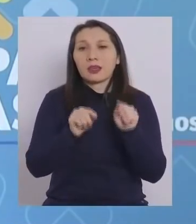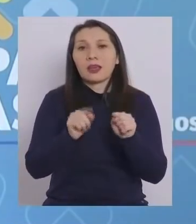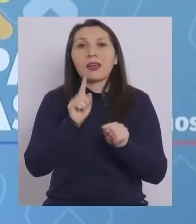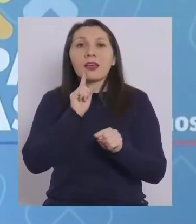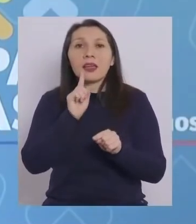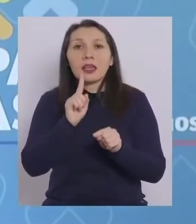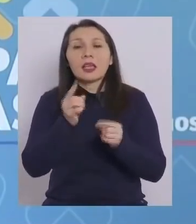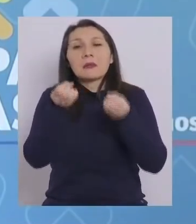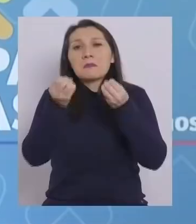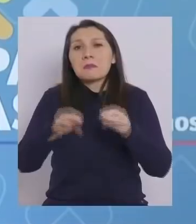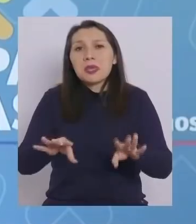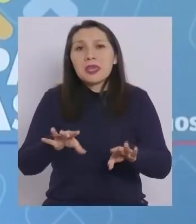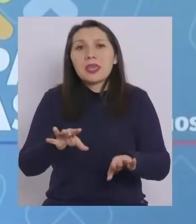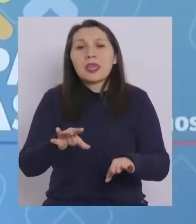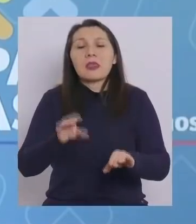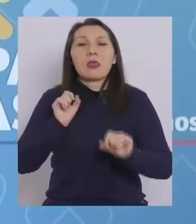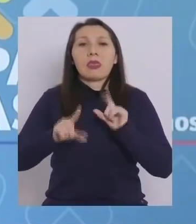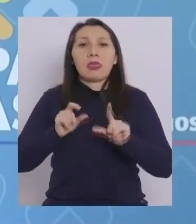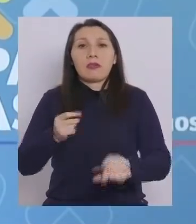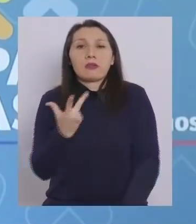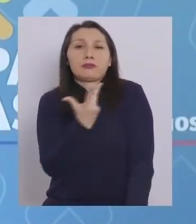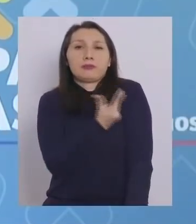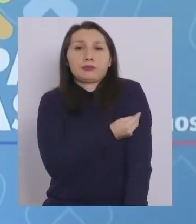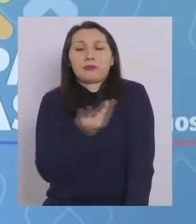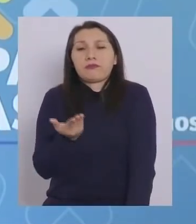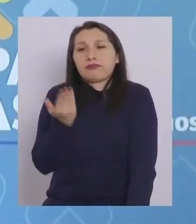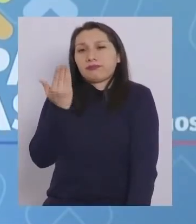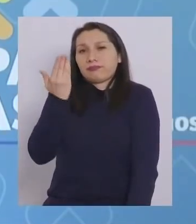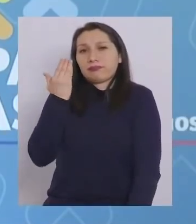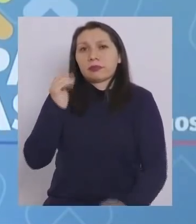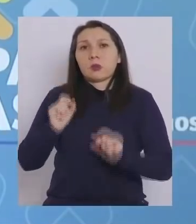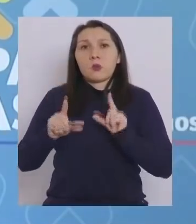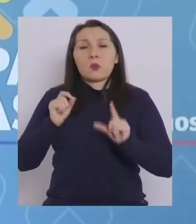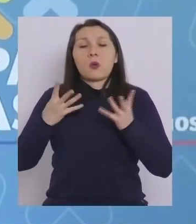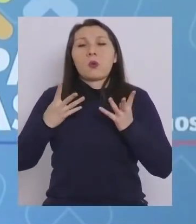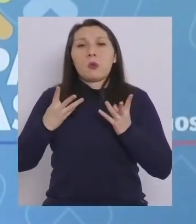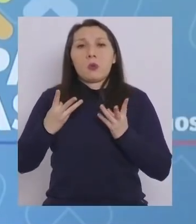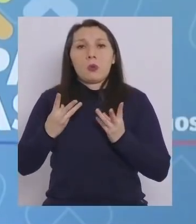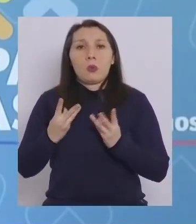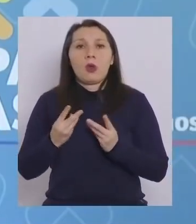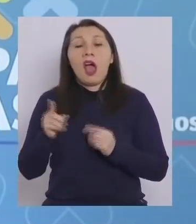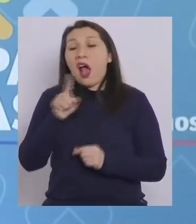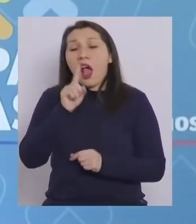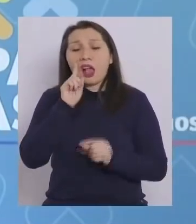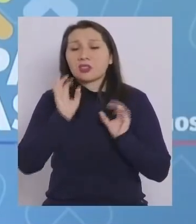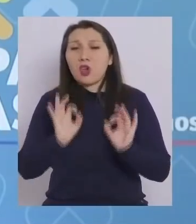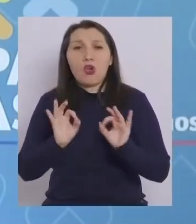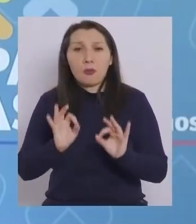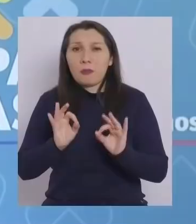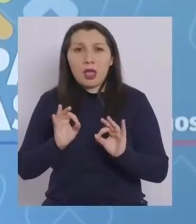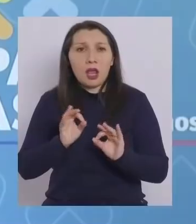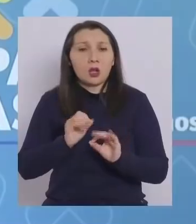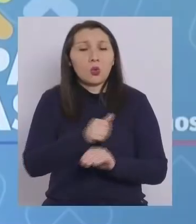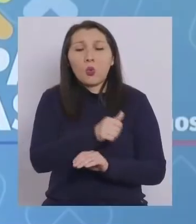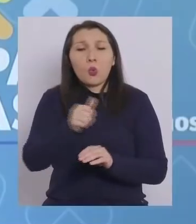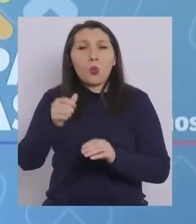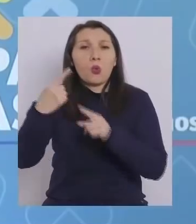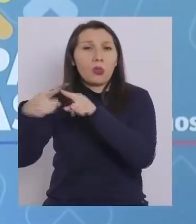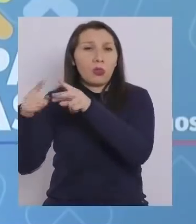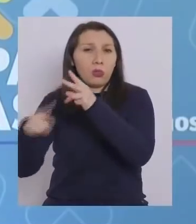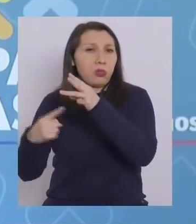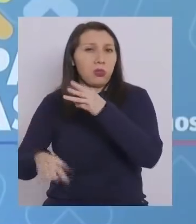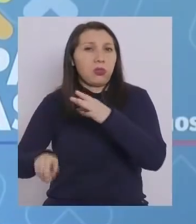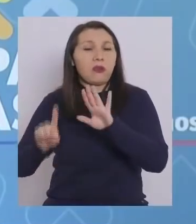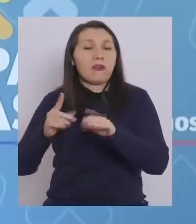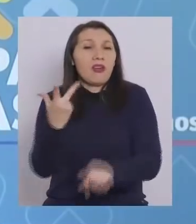son los que pierden inmunidad por la inmunosenesencia. Es algo normal que ocurre con todas las vacunas, con